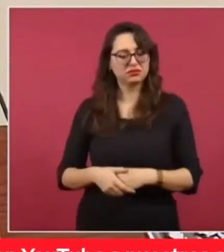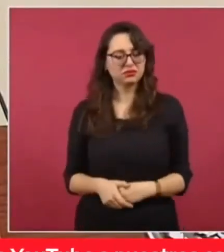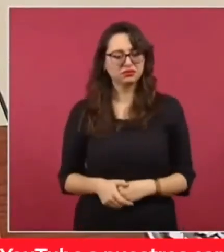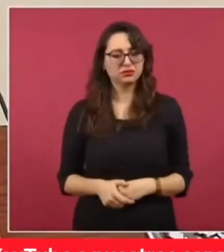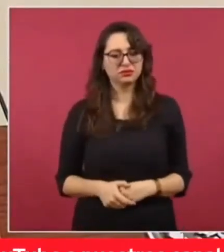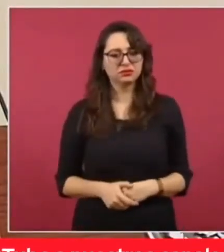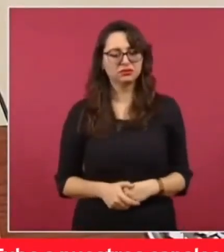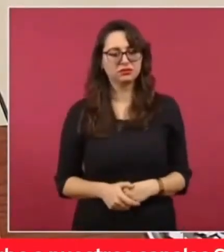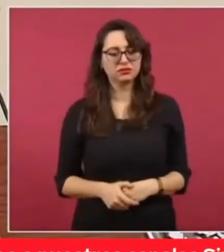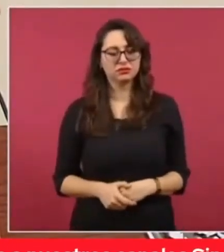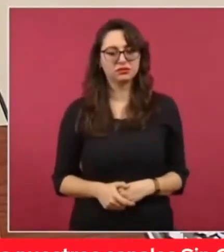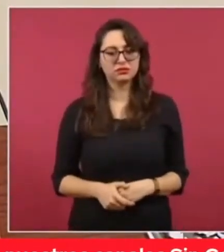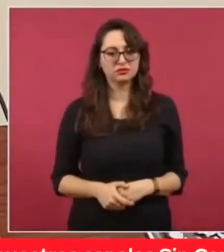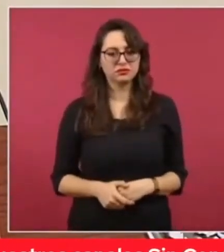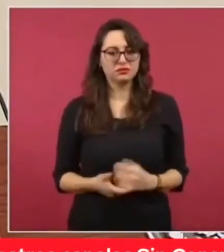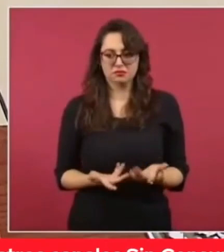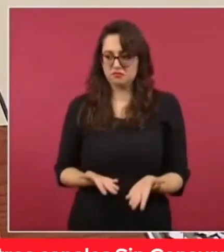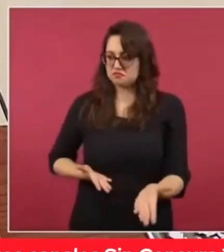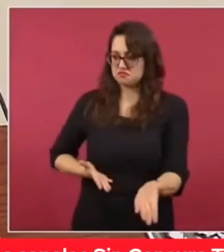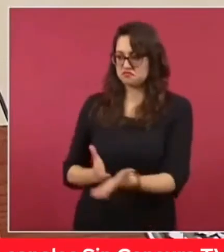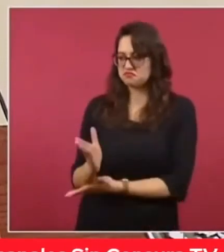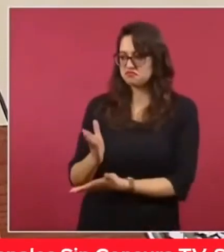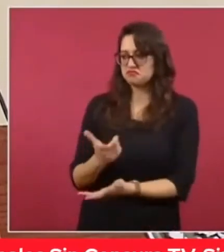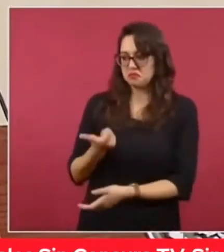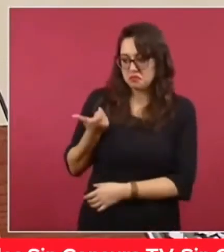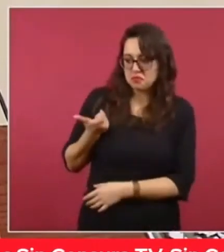Eso es intervencionismo.